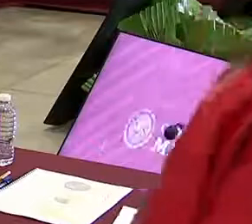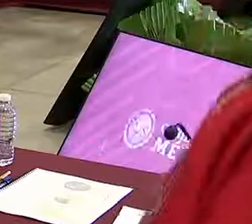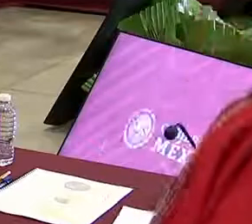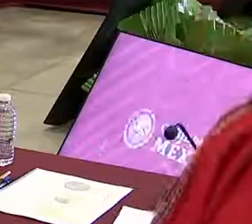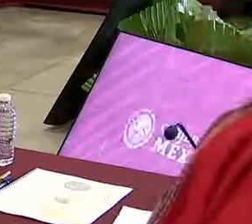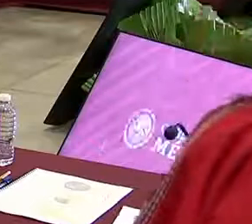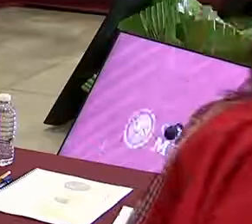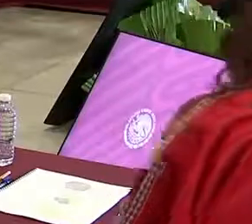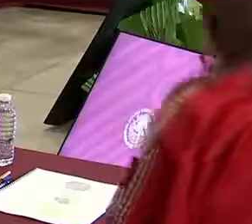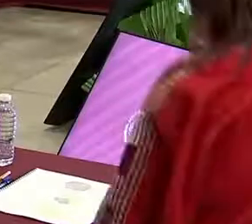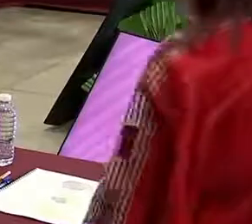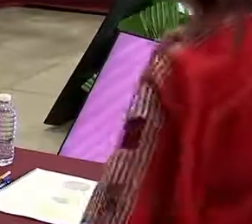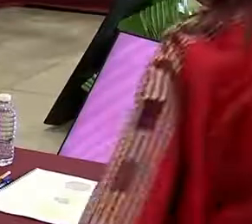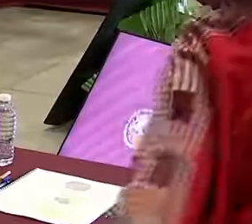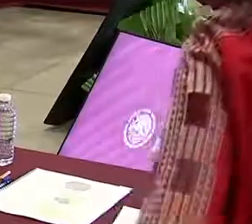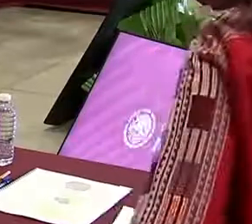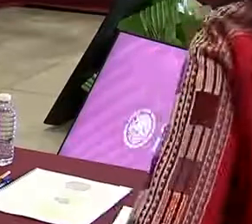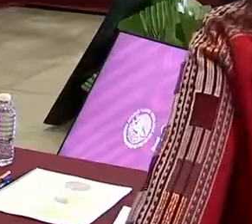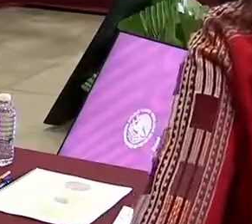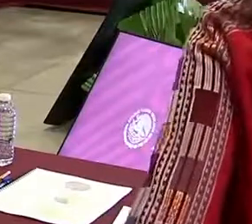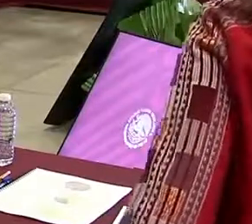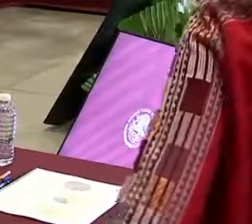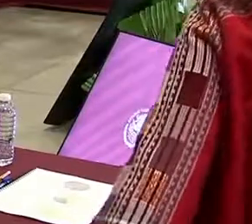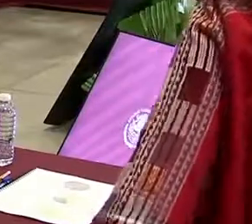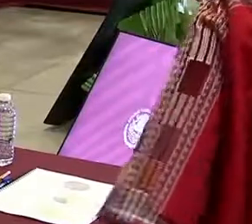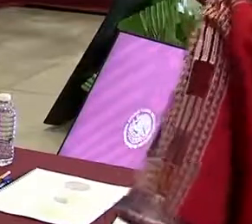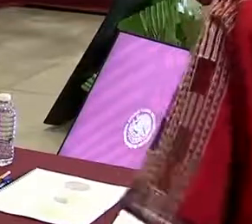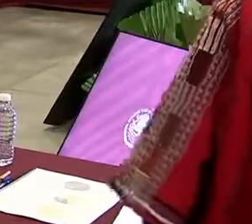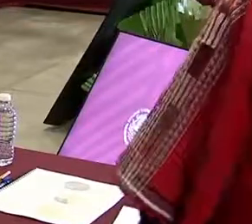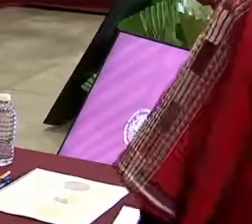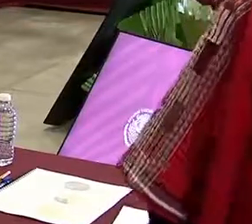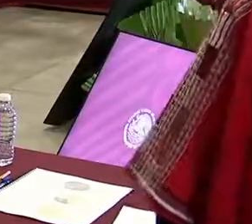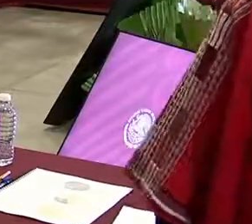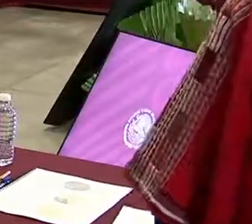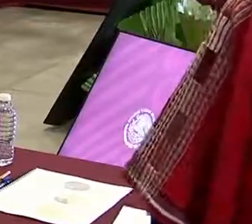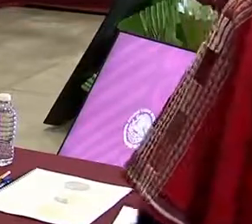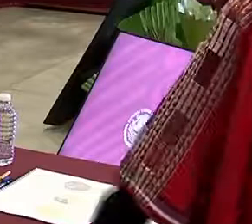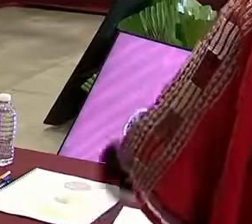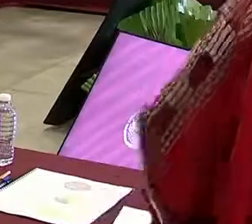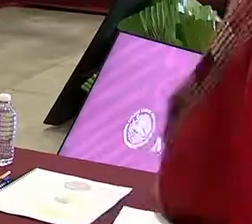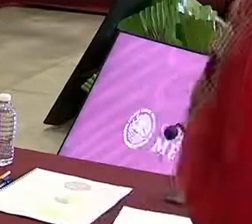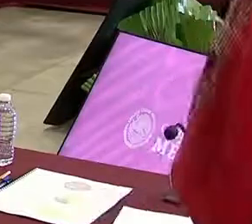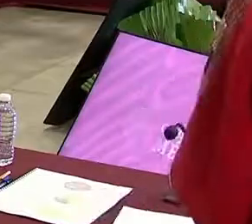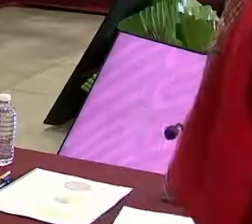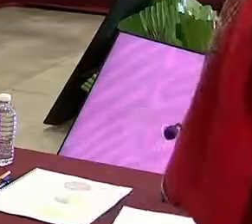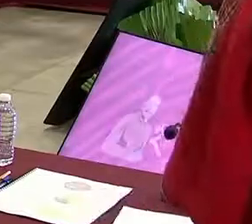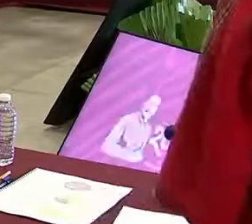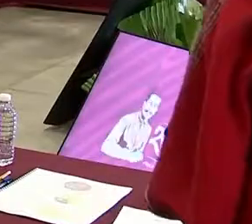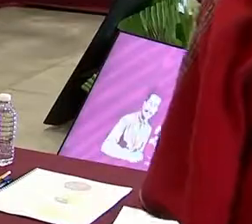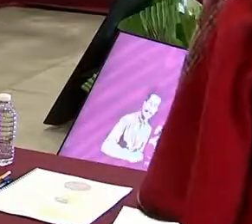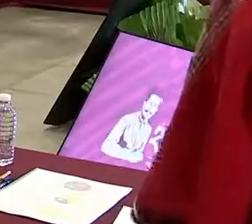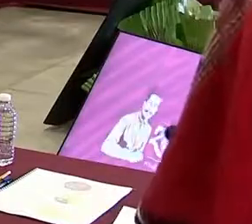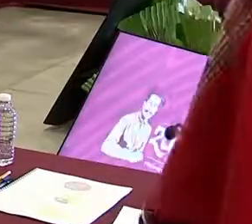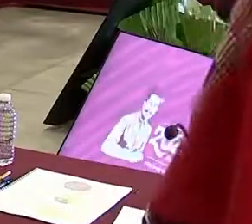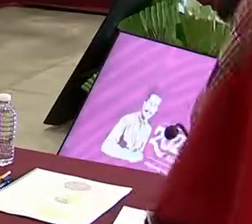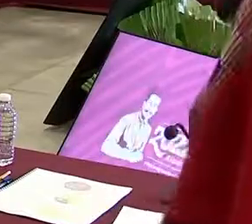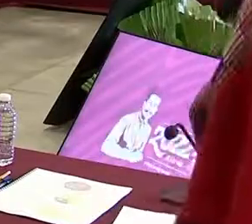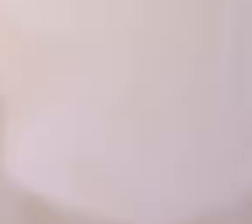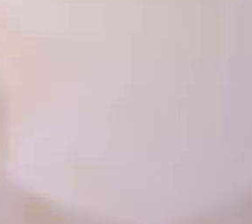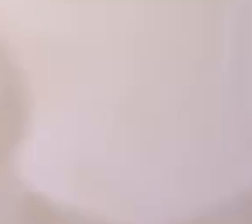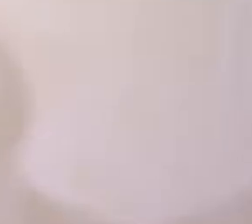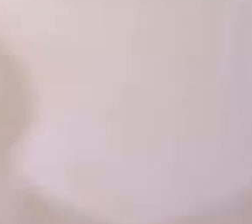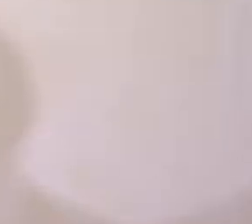Pollo a Tamaulipas, el presidente constitucional de los Estados Unidos Mexicanos, licenciado Andrés Manuel López Obrador.